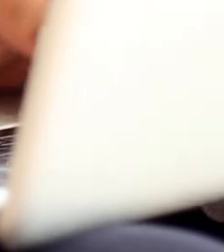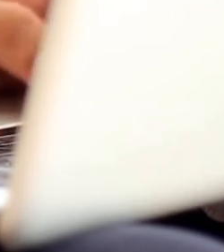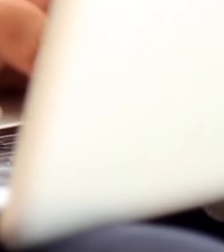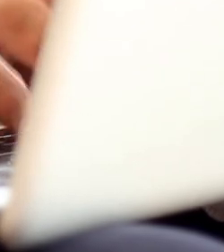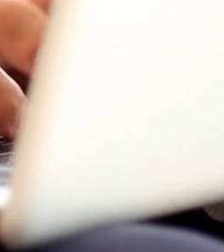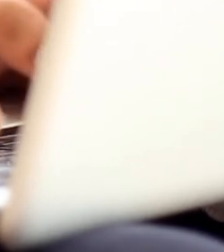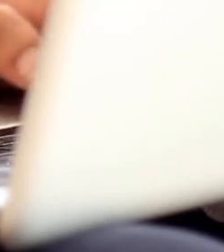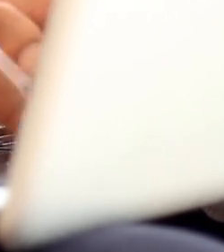Gracias por ver el video.